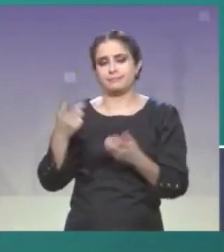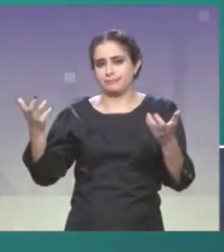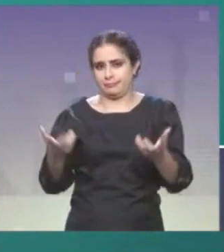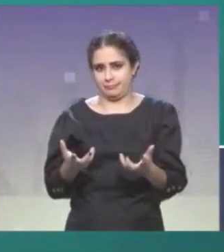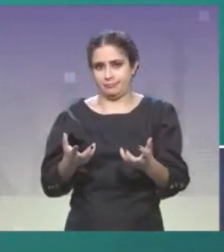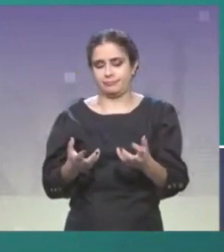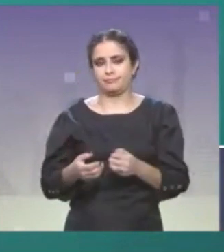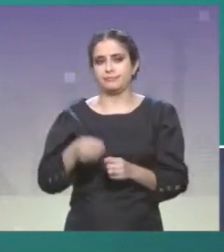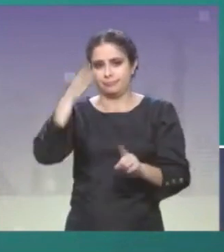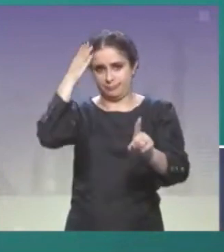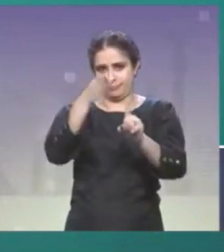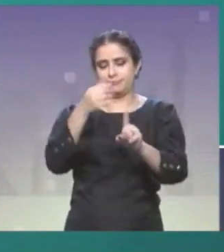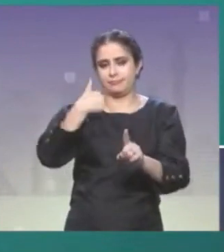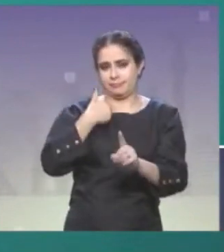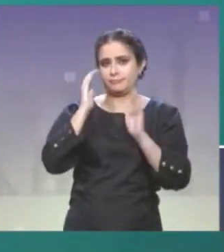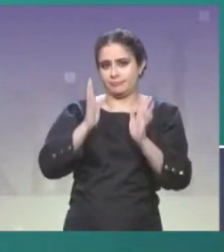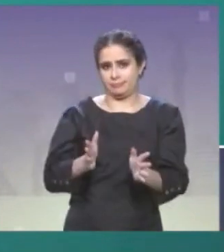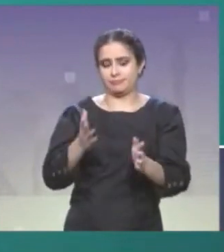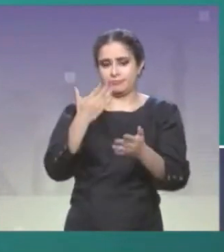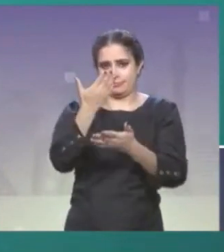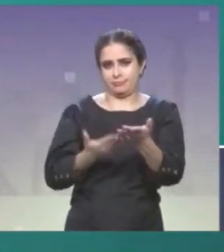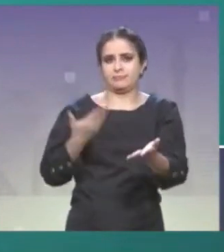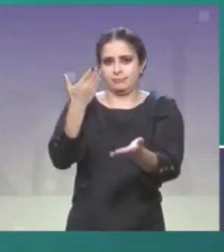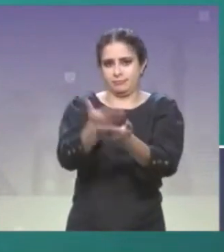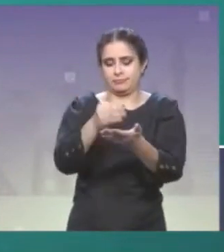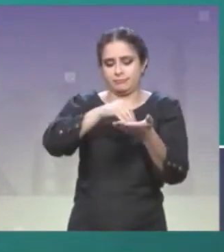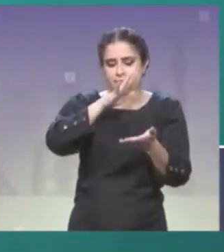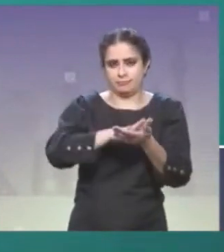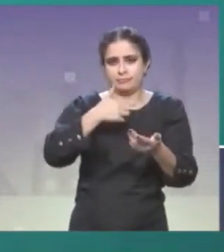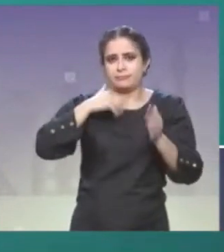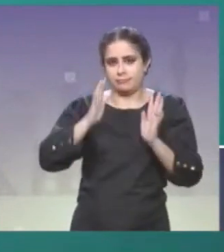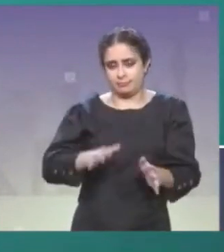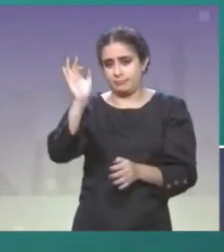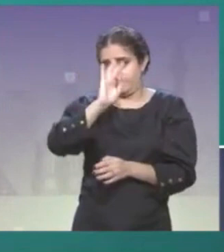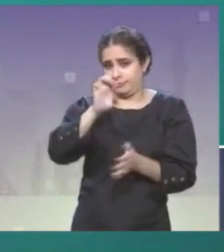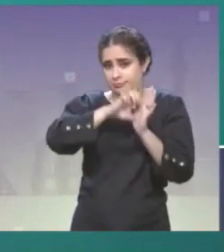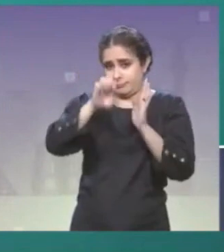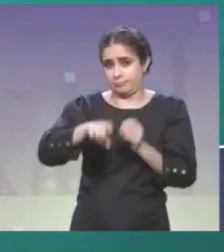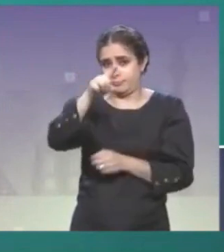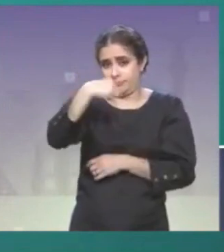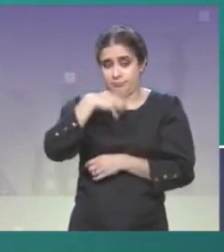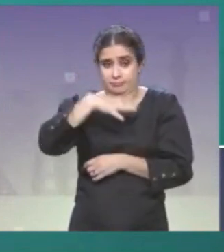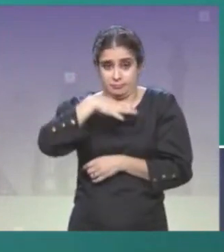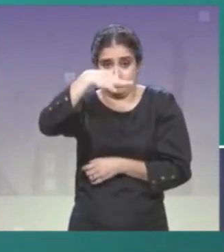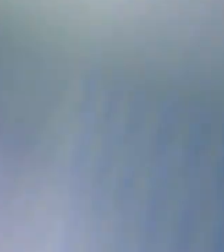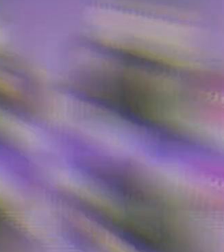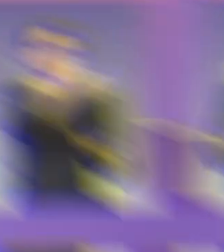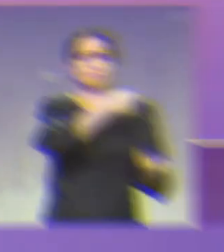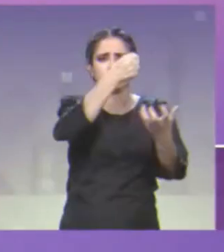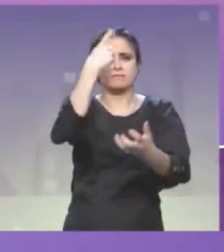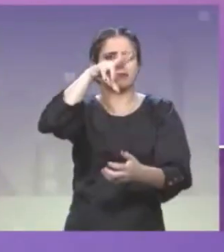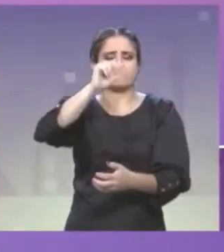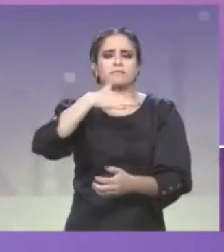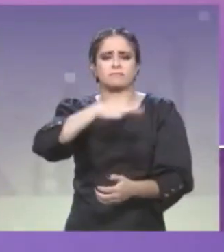los ejes que yo he marcado dentro de mi propuesta si resultáramos electos en esta candidatura a Azcapotzalco.